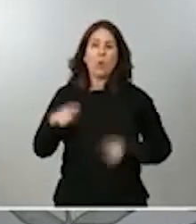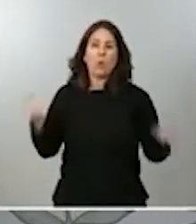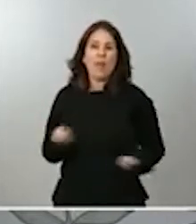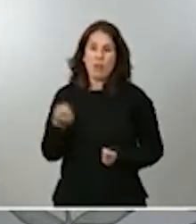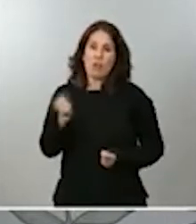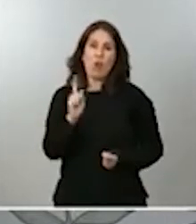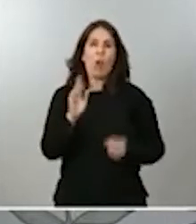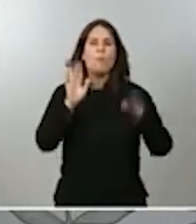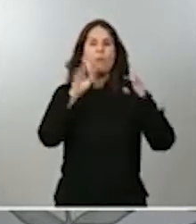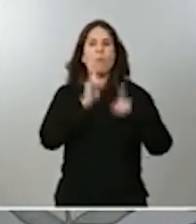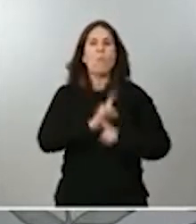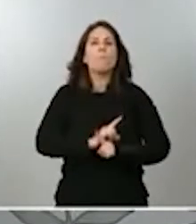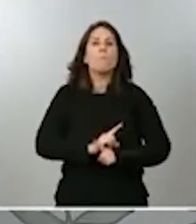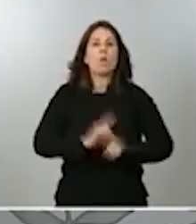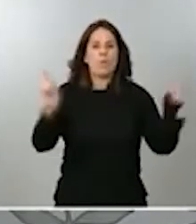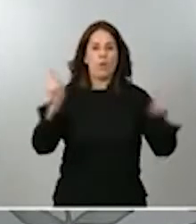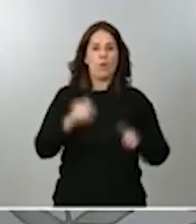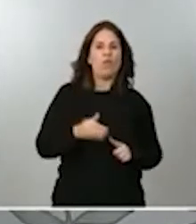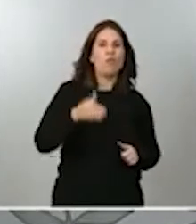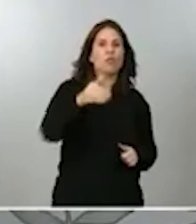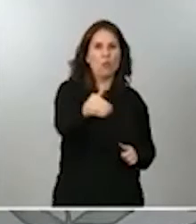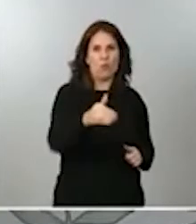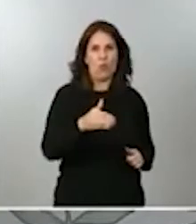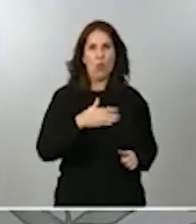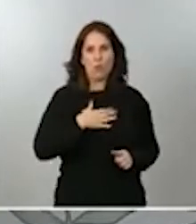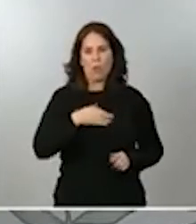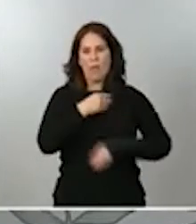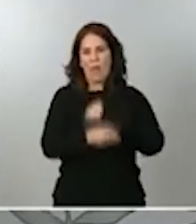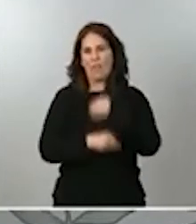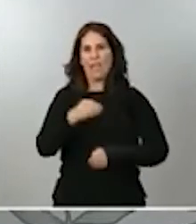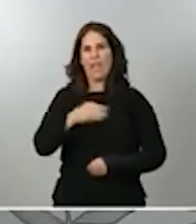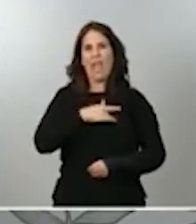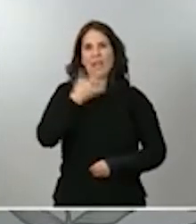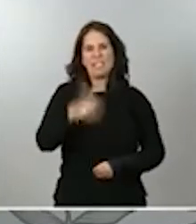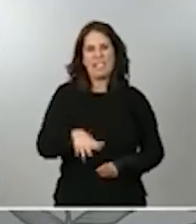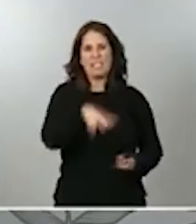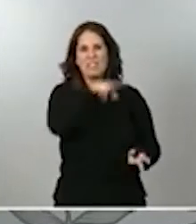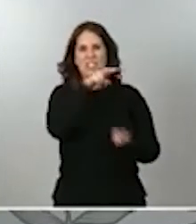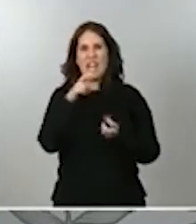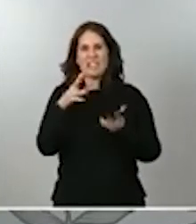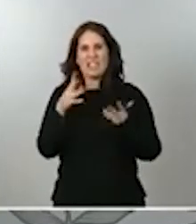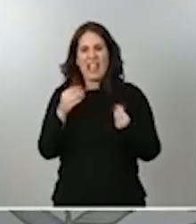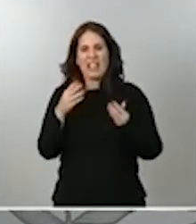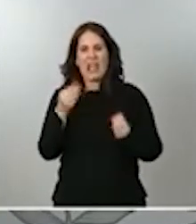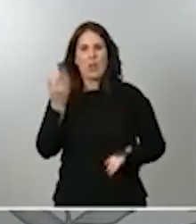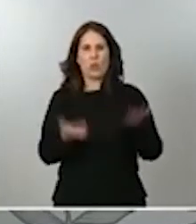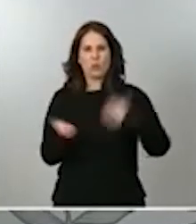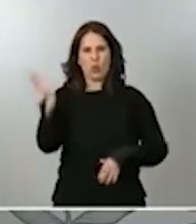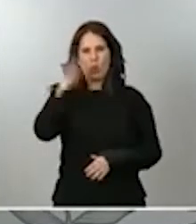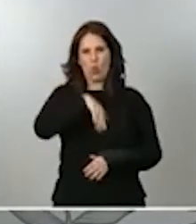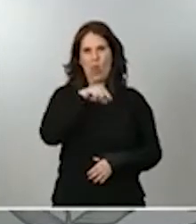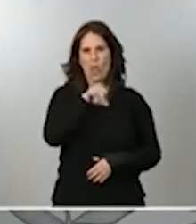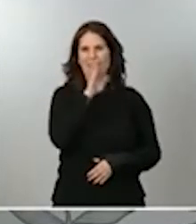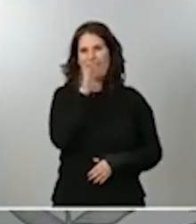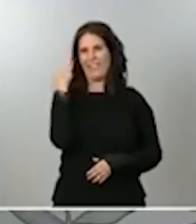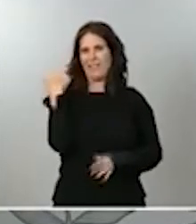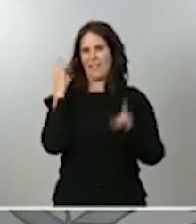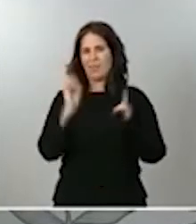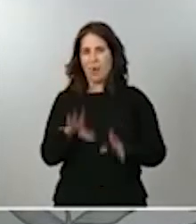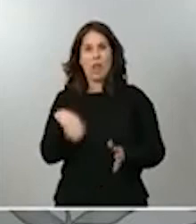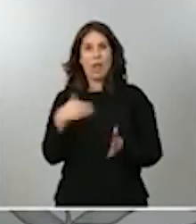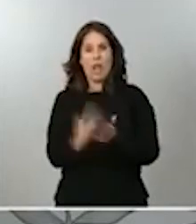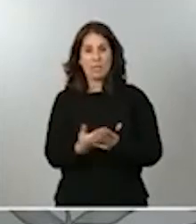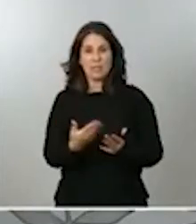de que en el futuro se puedan aplicar amnistías fiscales tan injustas y que sufrieron incluso el reproche del propio